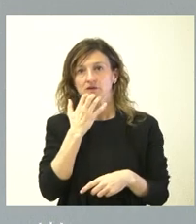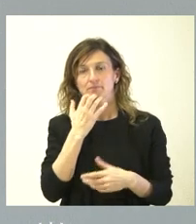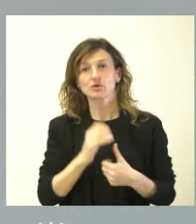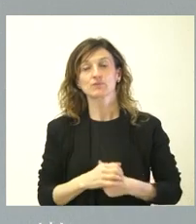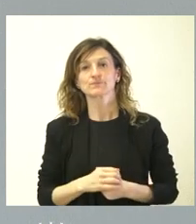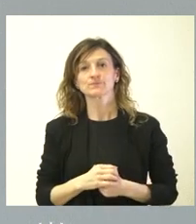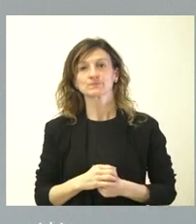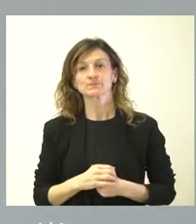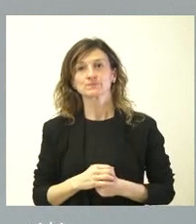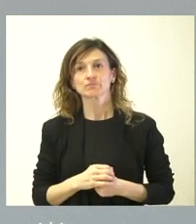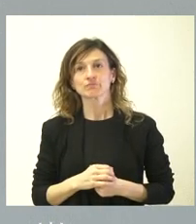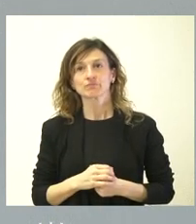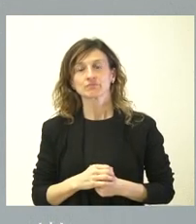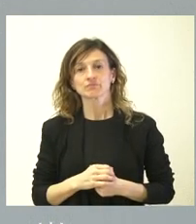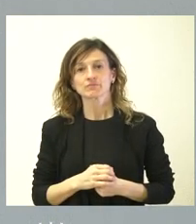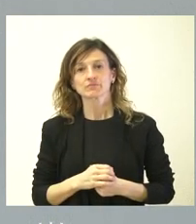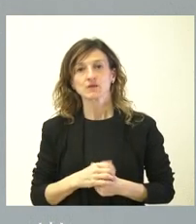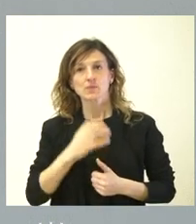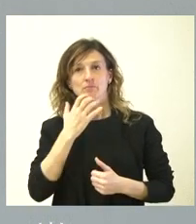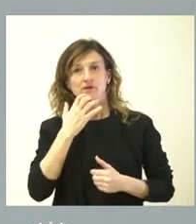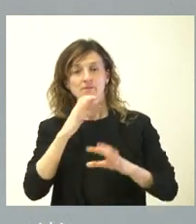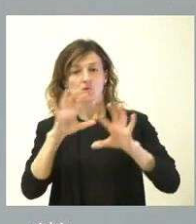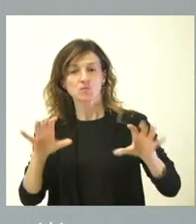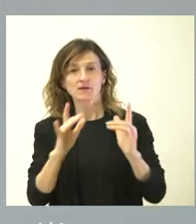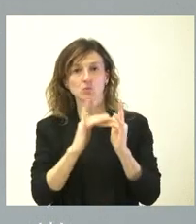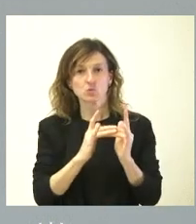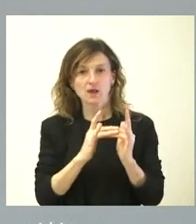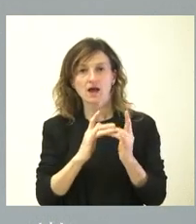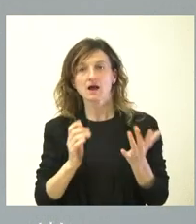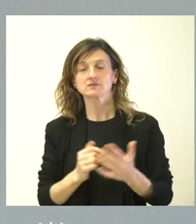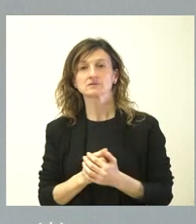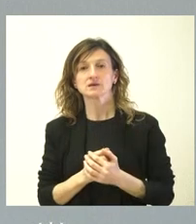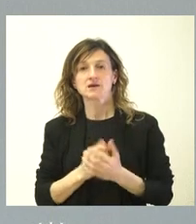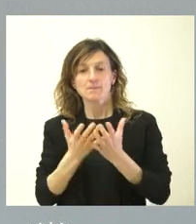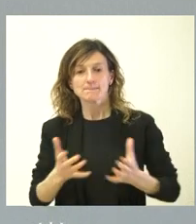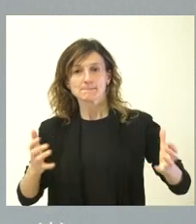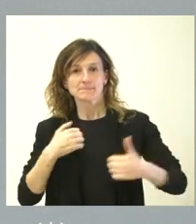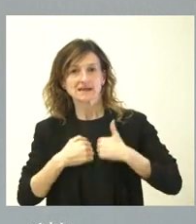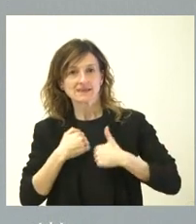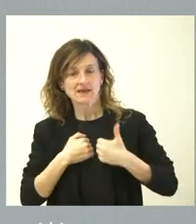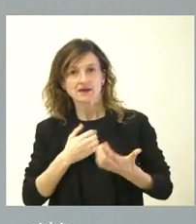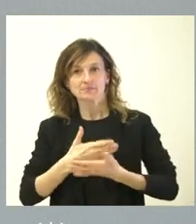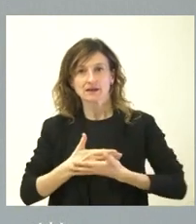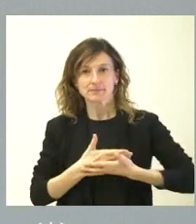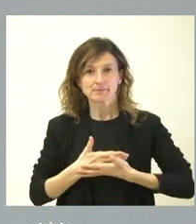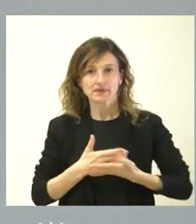de mobiliario, como puedan ser las cunas, las bañeras para los niños,